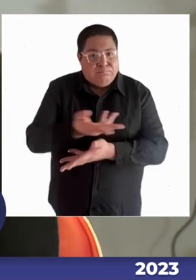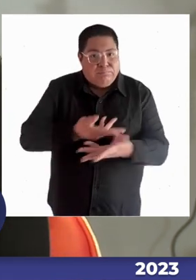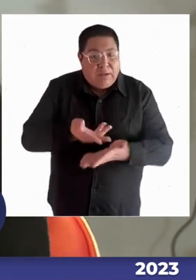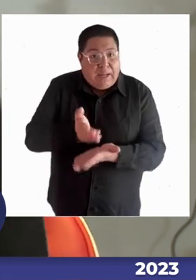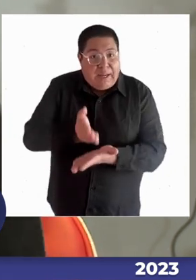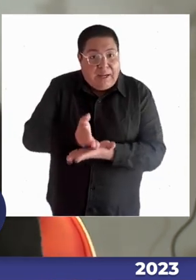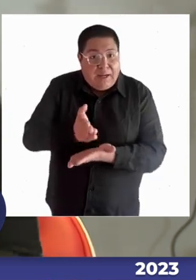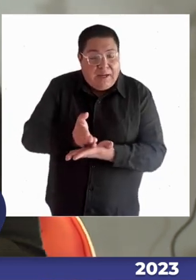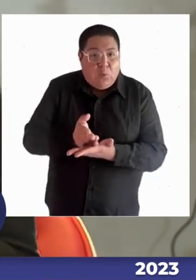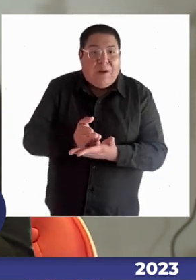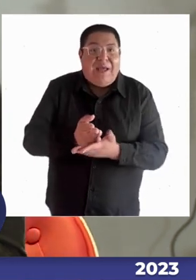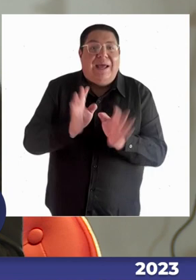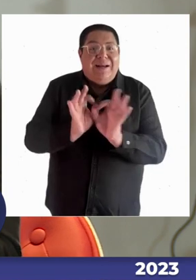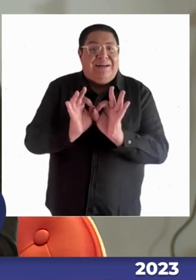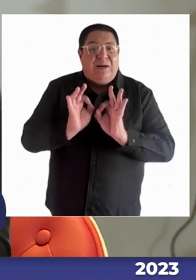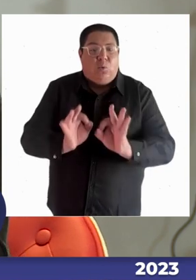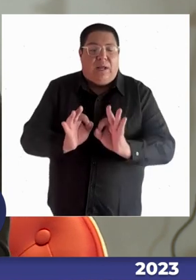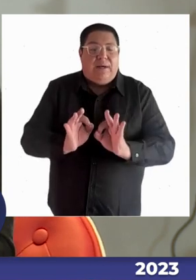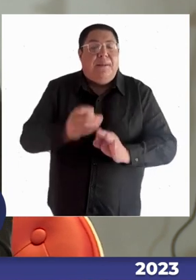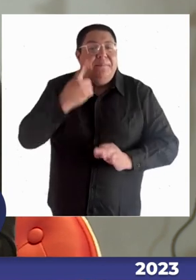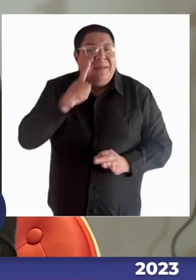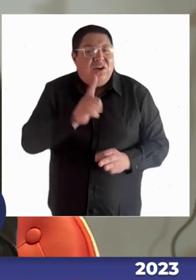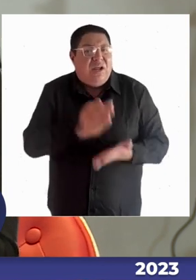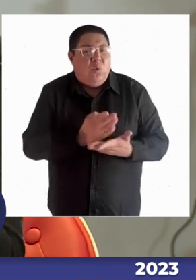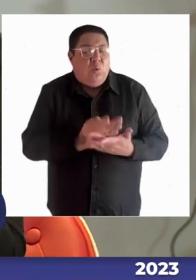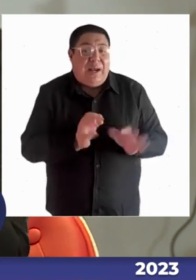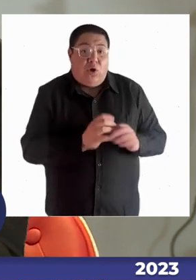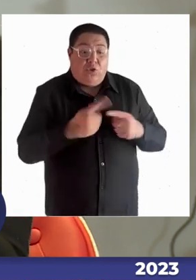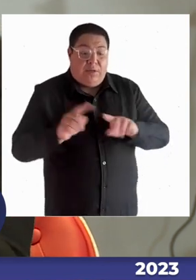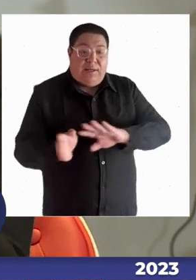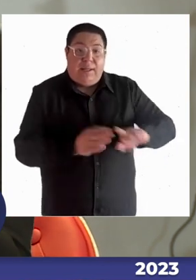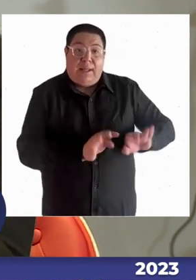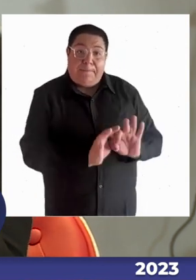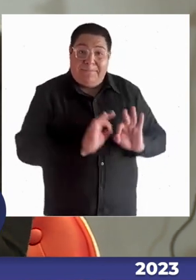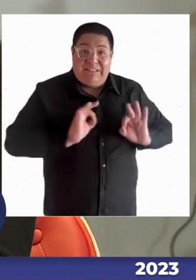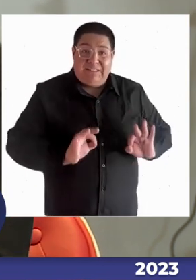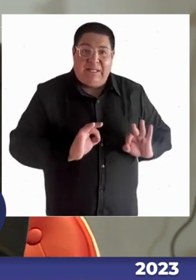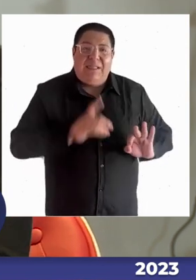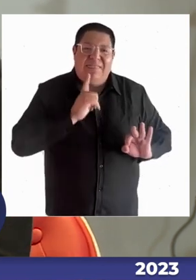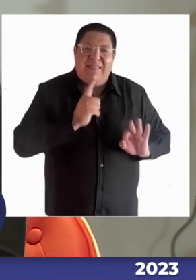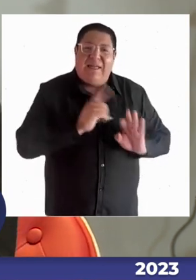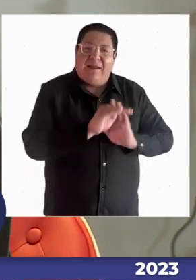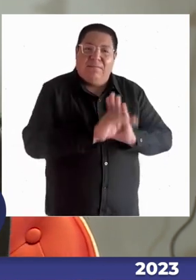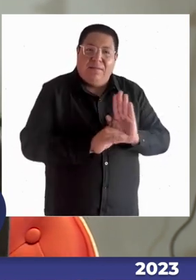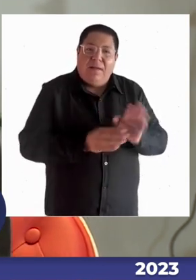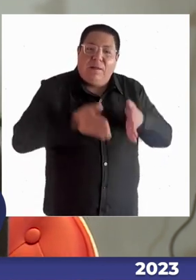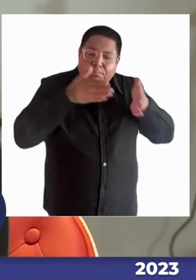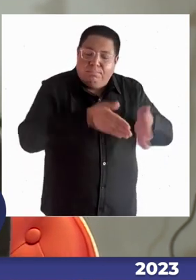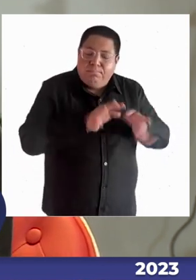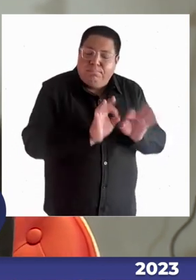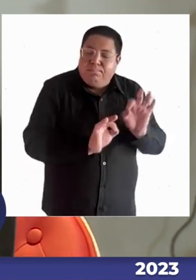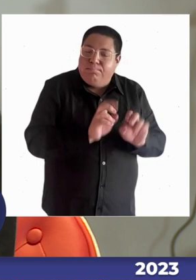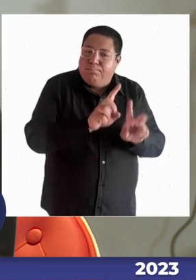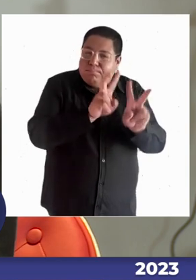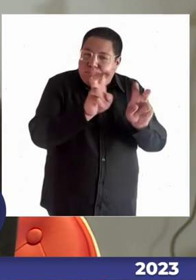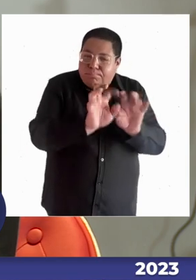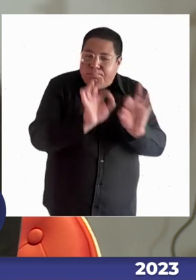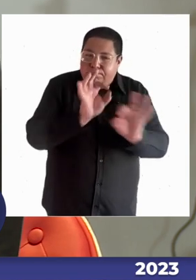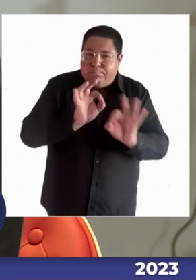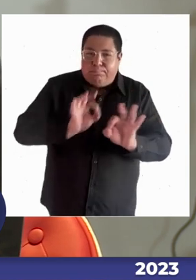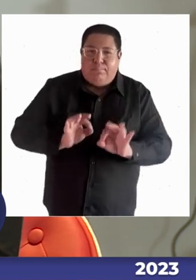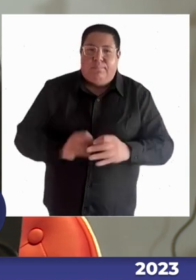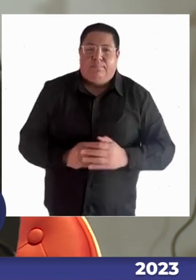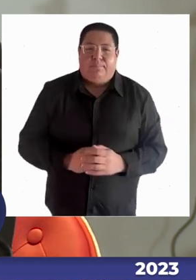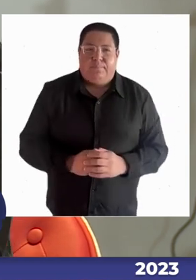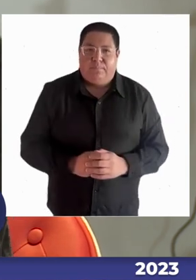le llama. Pero las escuelas especiales hoy día también tienen su especificidad y atienden muchas veces a estudiantes que tienen